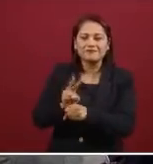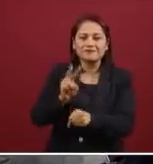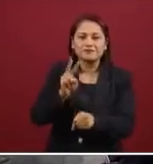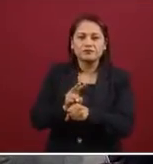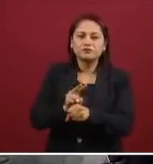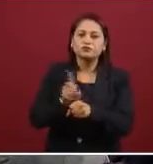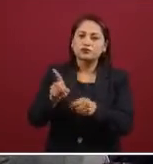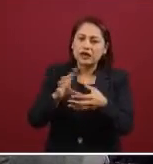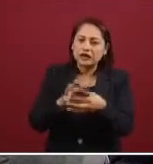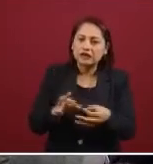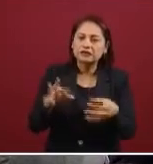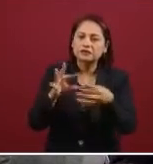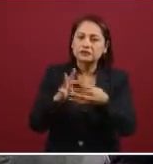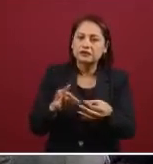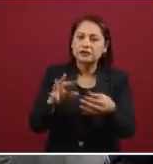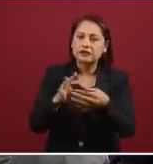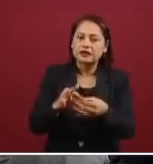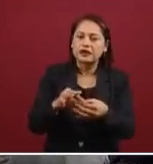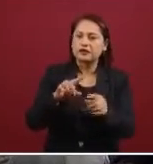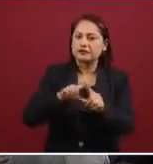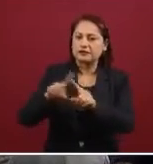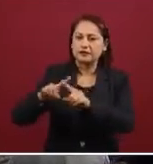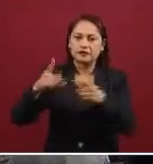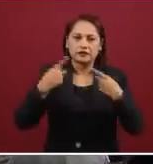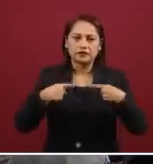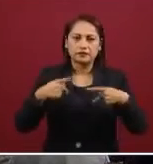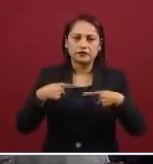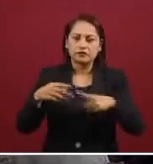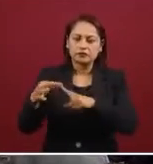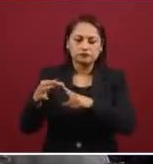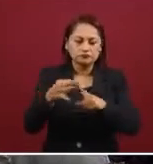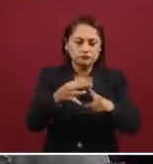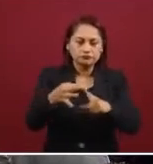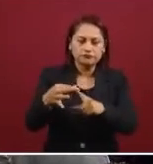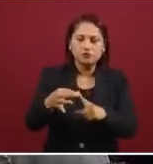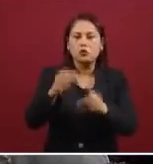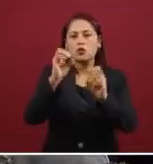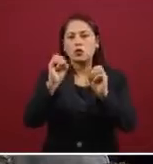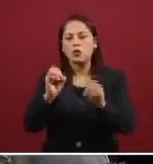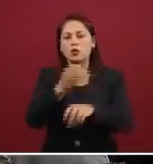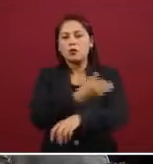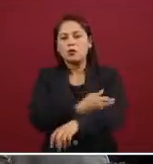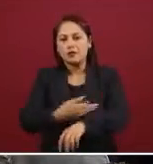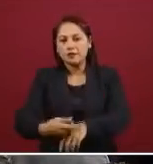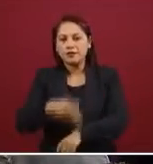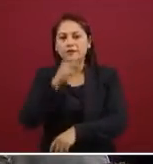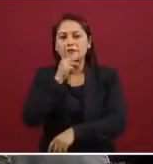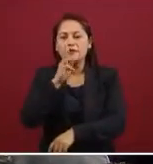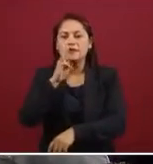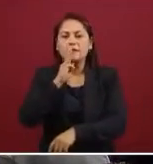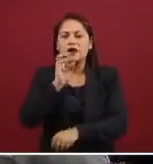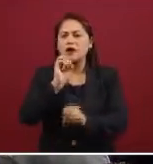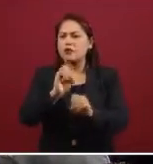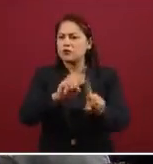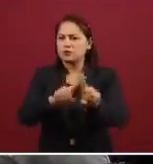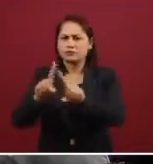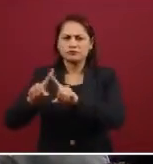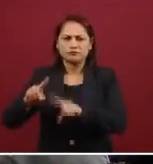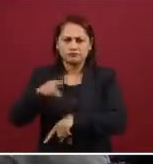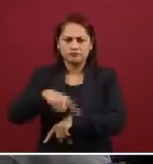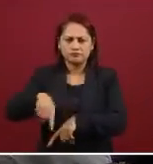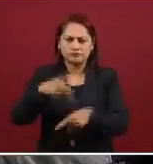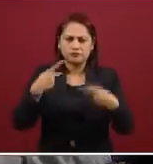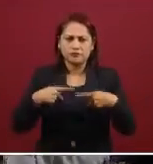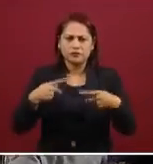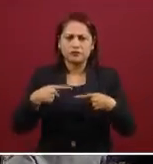haber unas guías para maestros, se va en el caso de, como ya explicaba el subsecretario, se va a hacer una propuesta